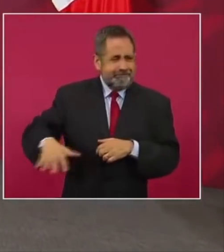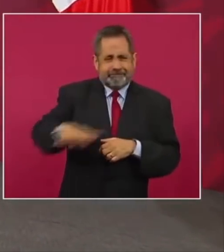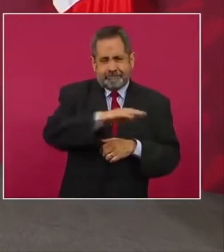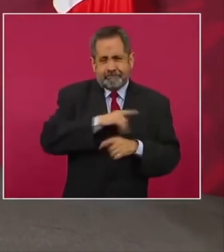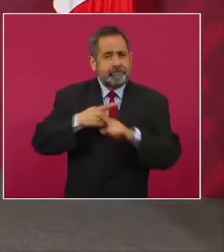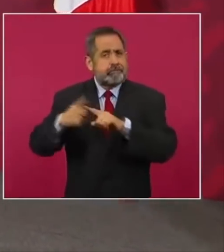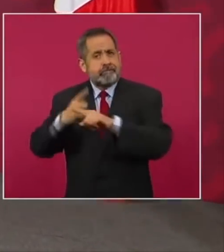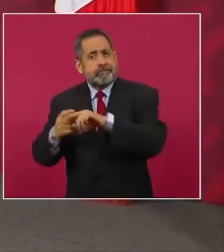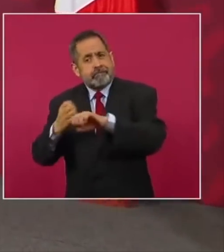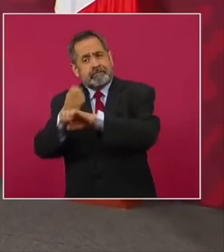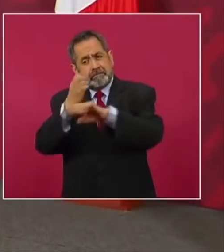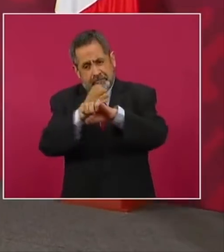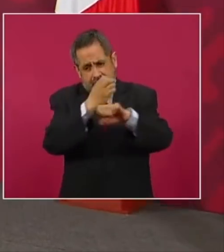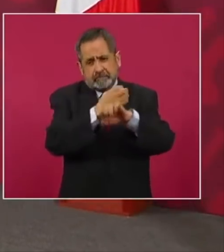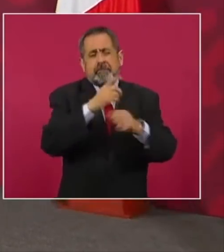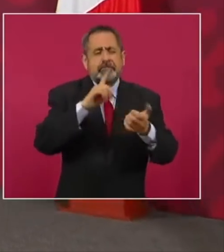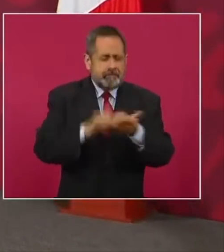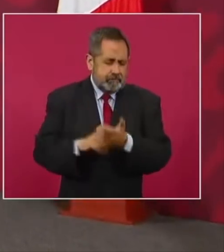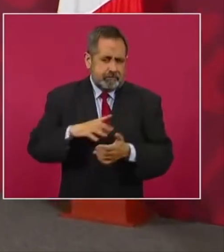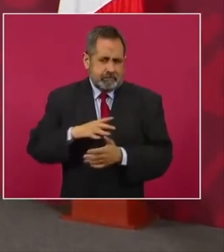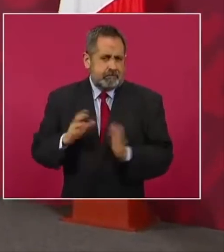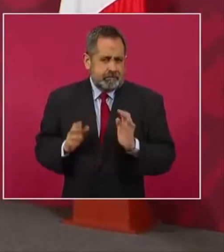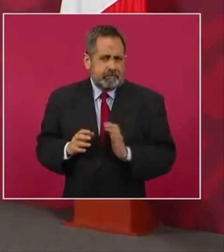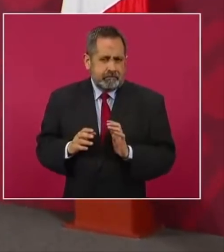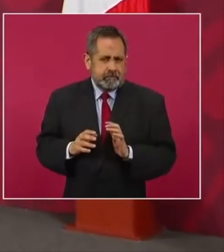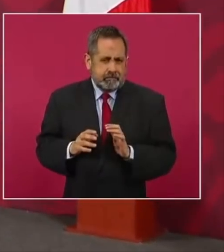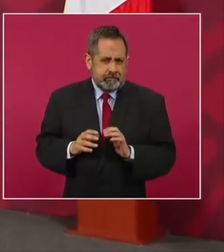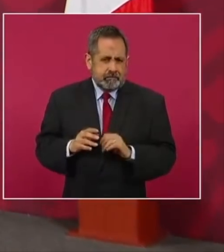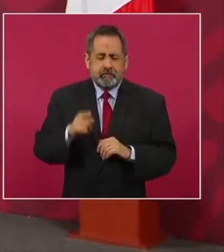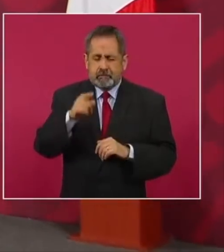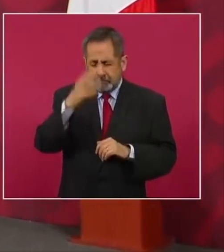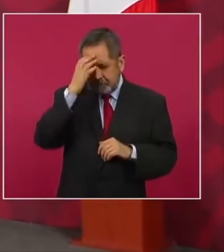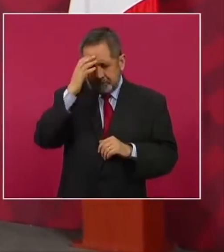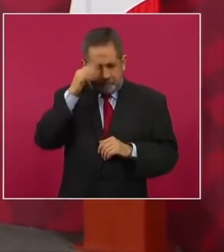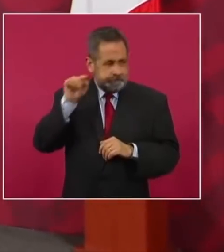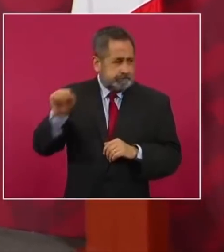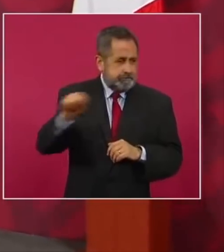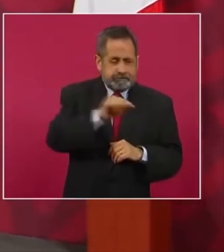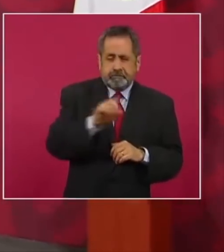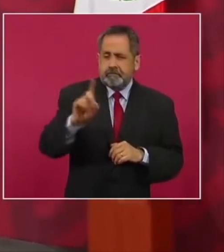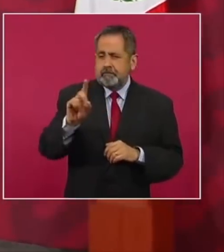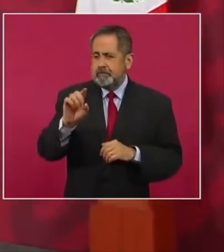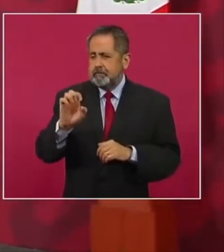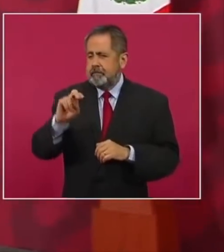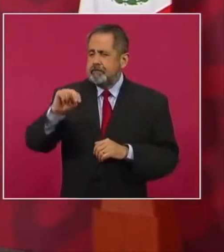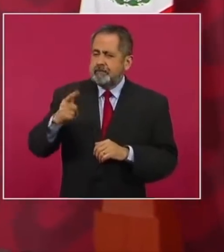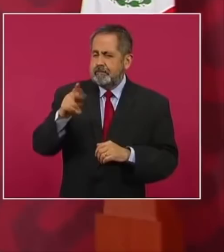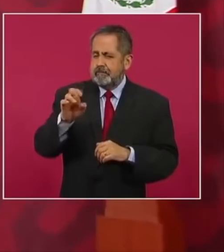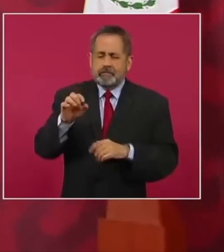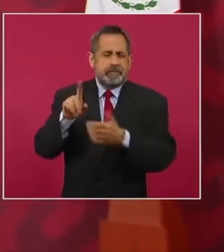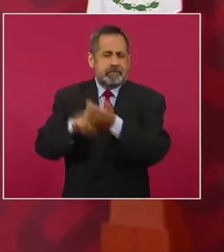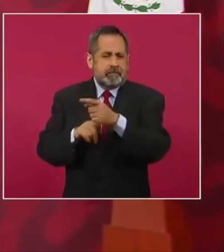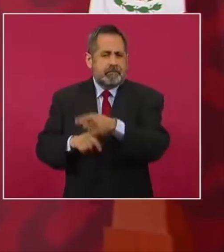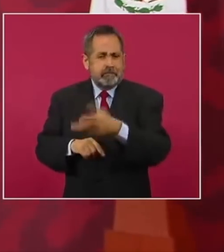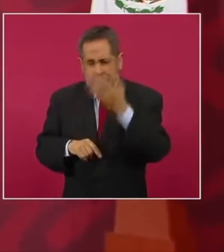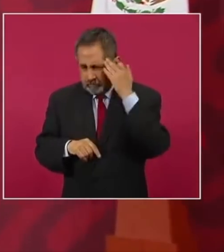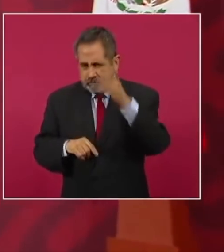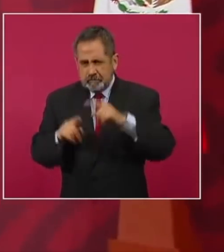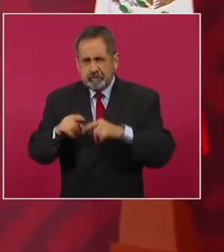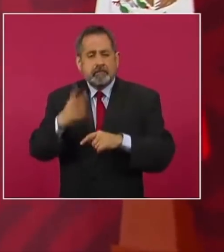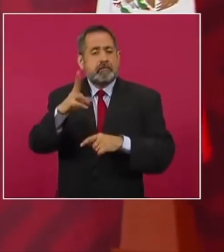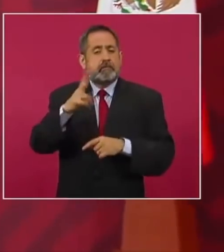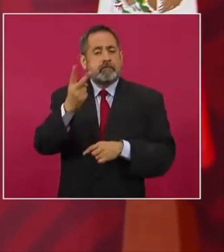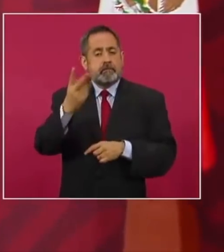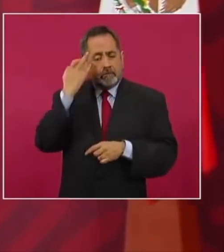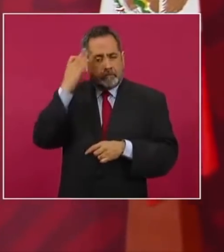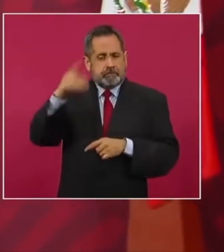estados del país donde hay históricamente alta incidencia de dengue en estas temporadas. El dengue tiene dos